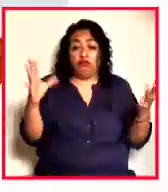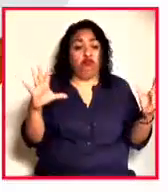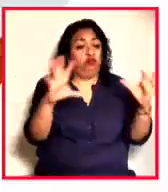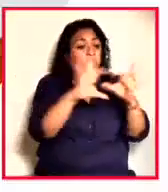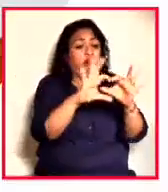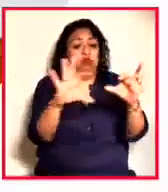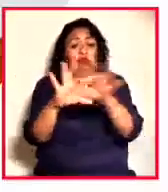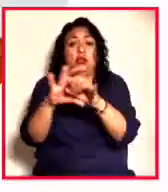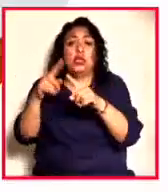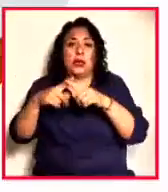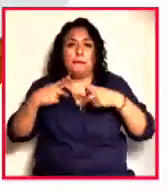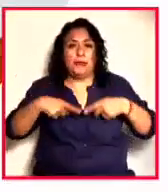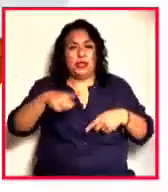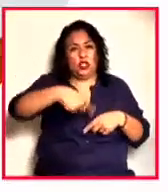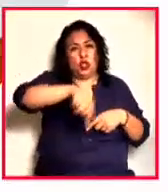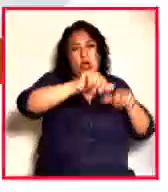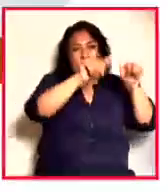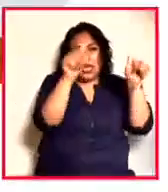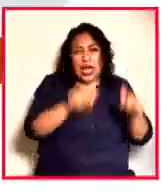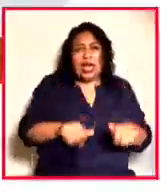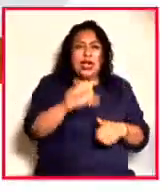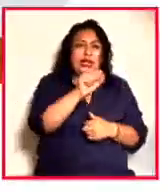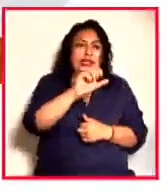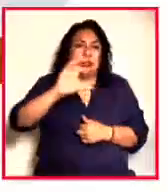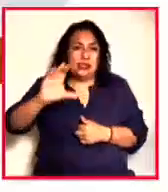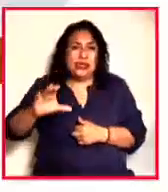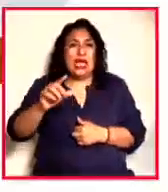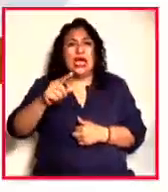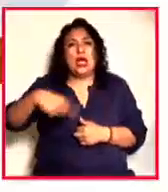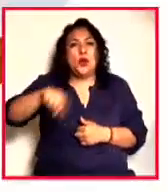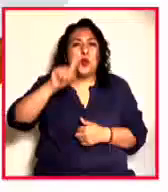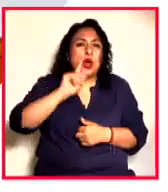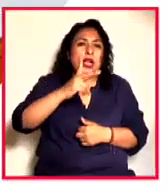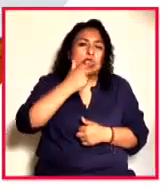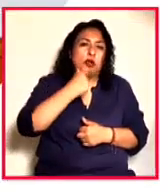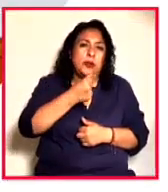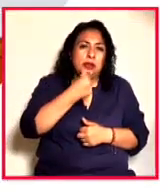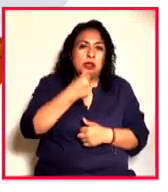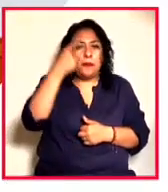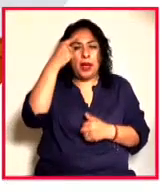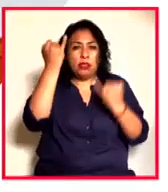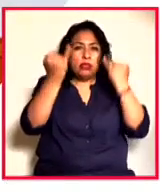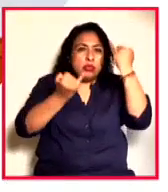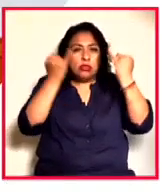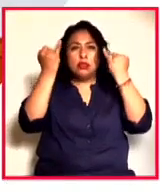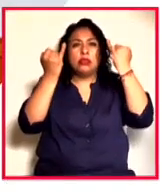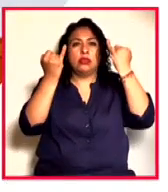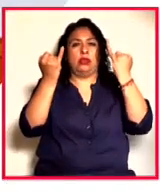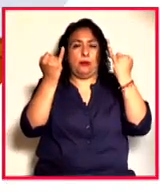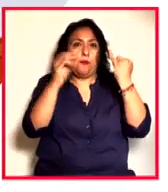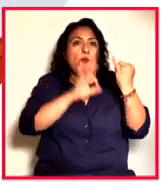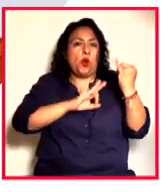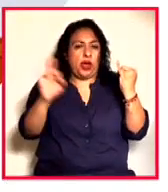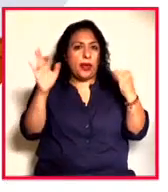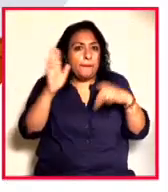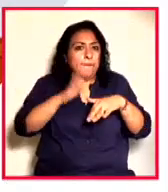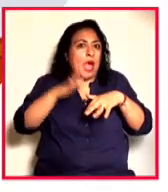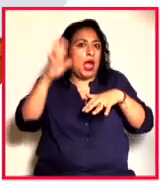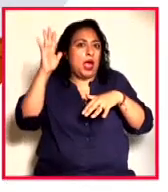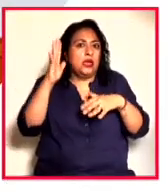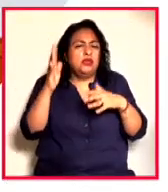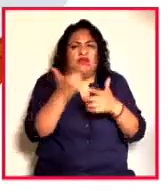artistas, sociedad civil y con niños y niñas para que ellos puedan desarrollar su creatividad, su imaginación y puedan ser lo más